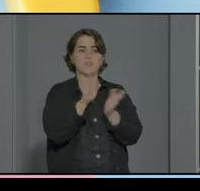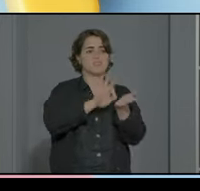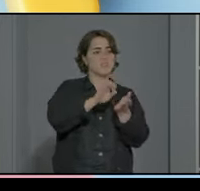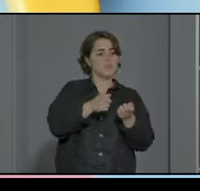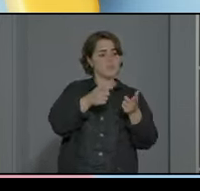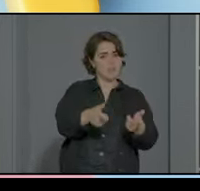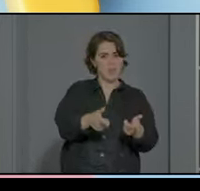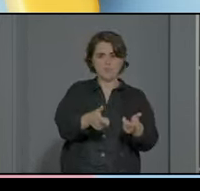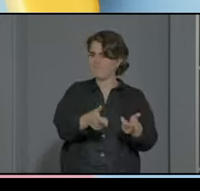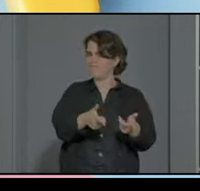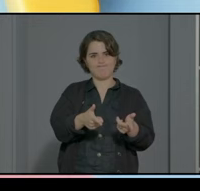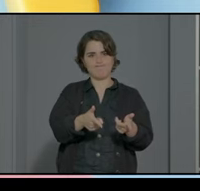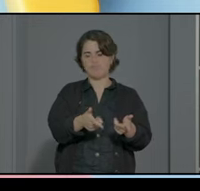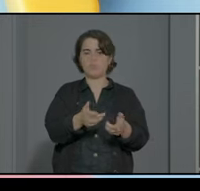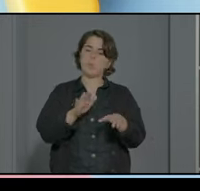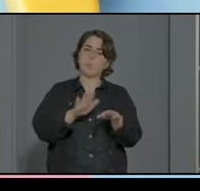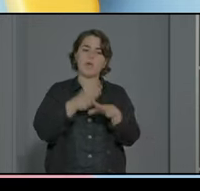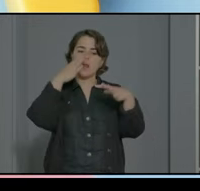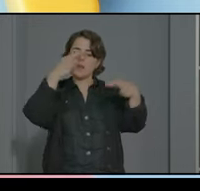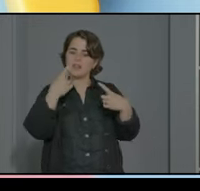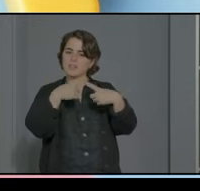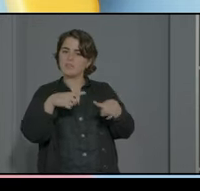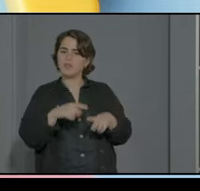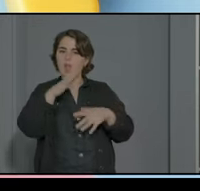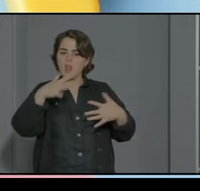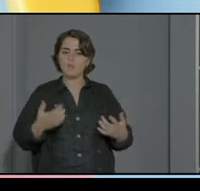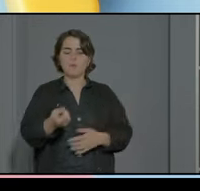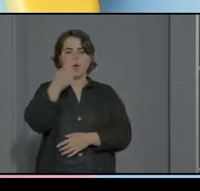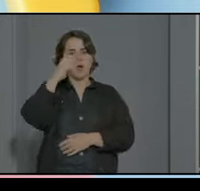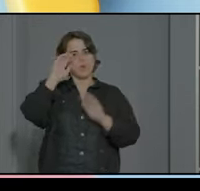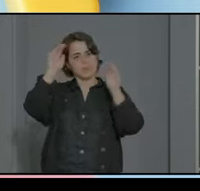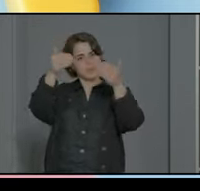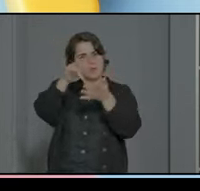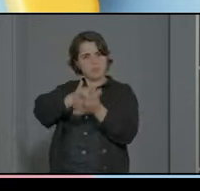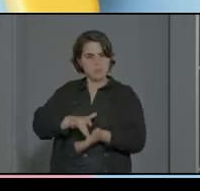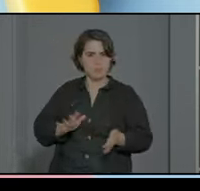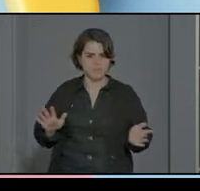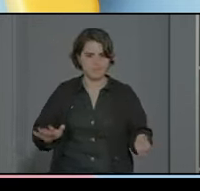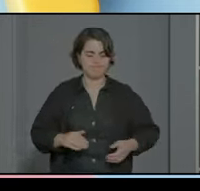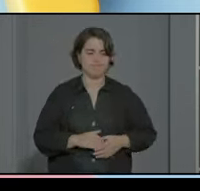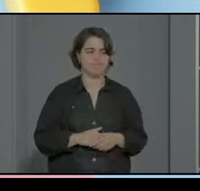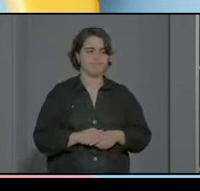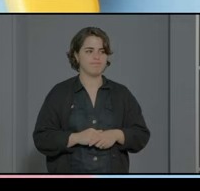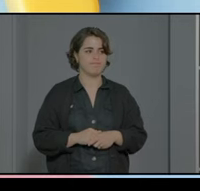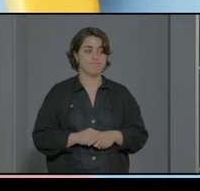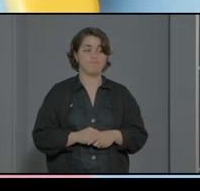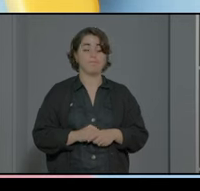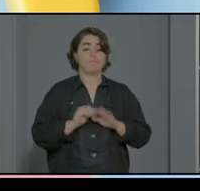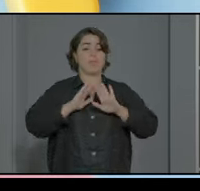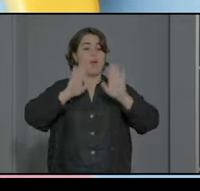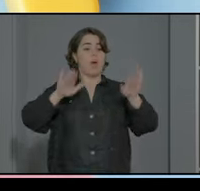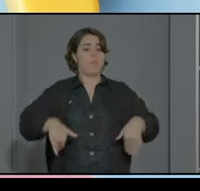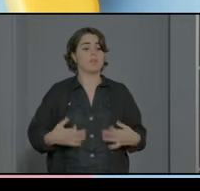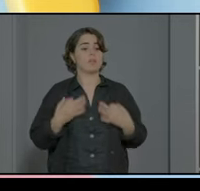y cabida a realidades tan diferentes como las que tienen los alumnos con trastornos del espectro del autismo y al final